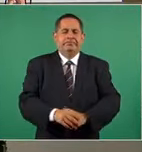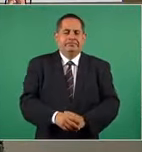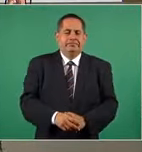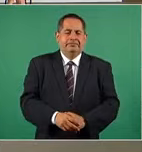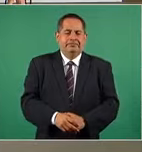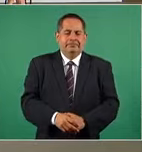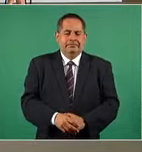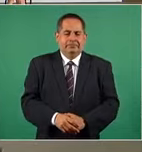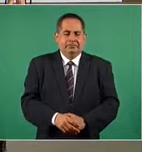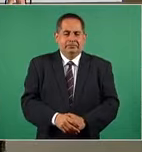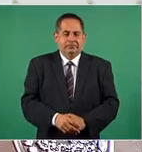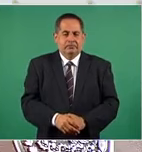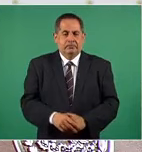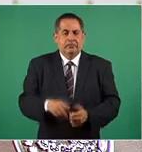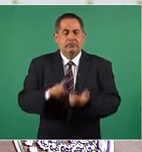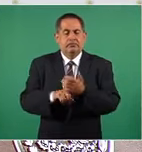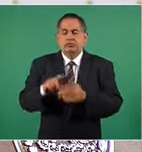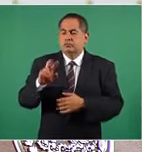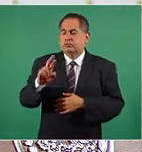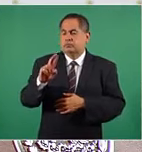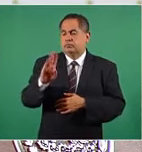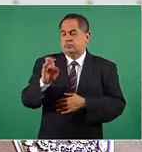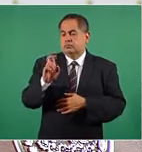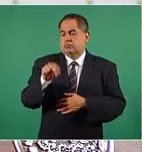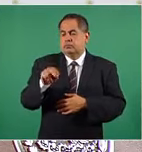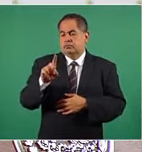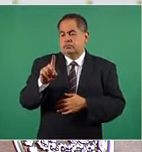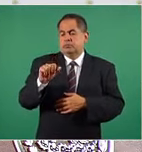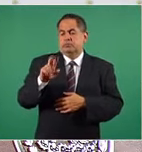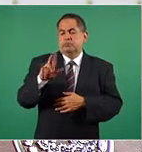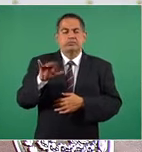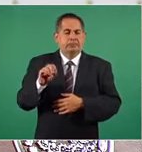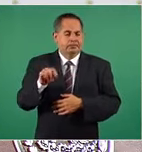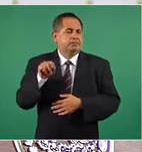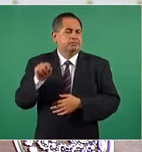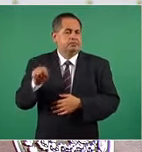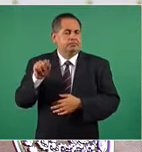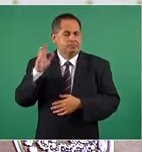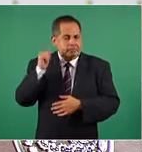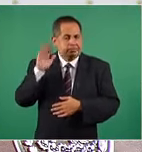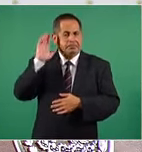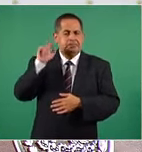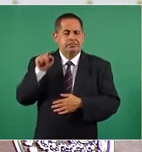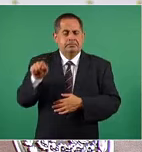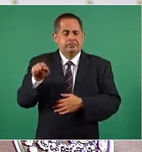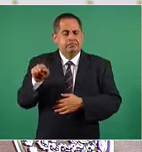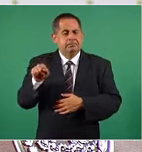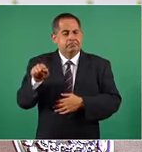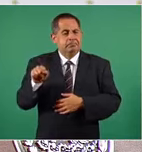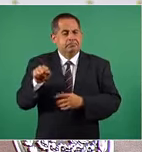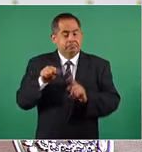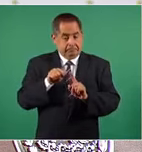Rubén Darío era admirador